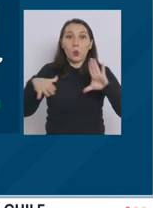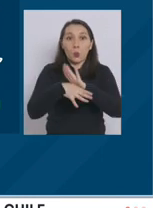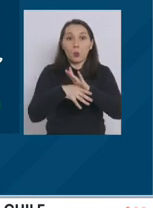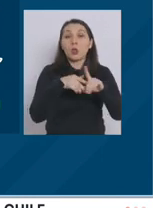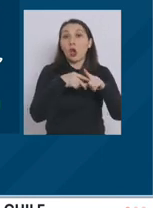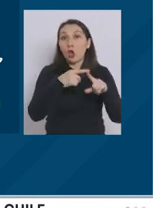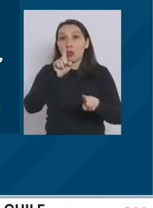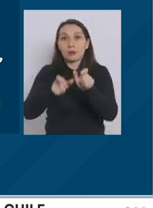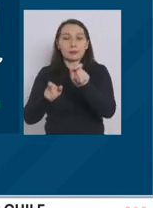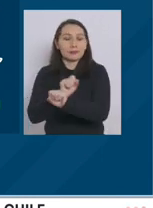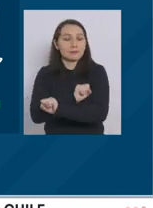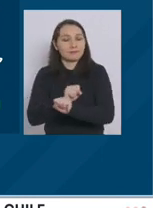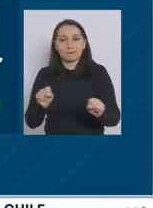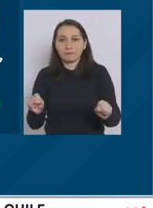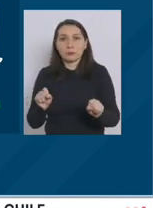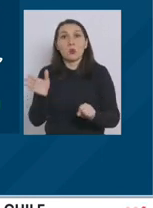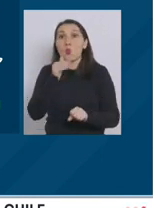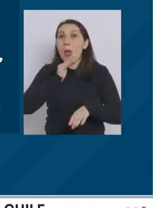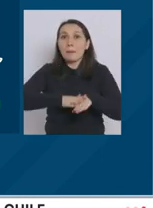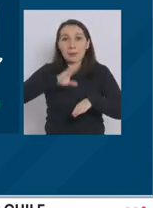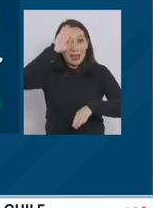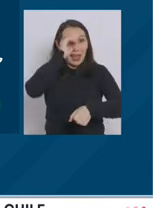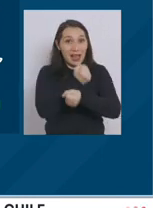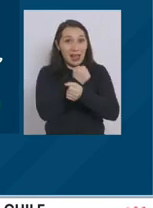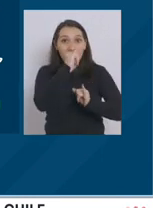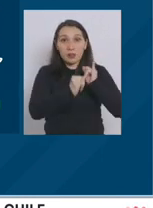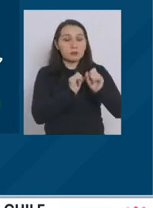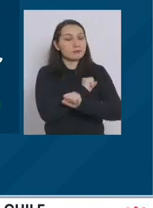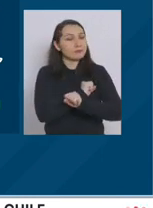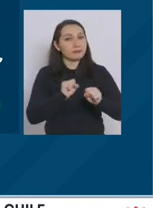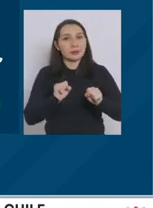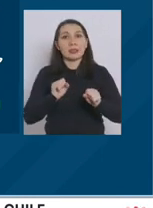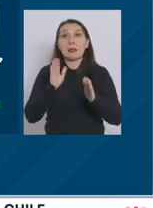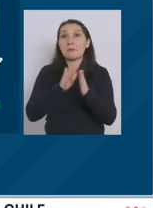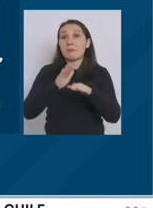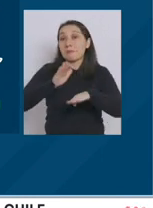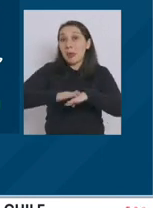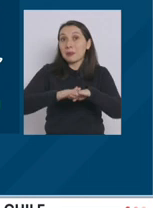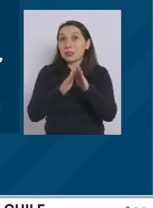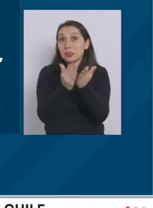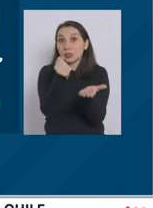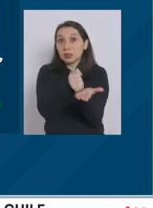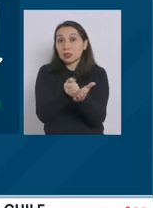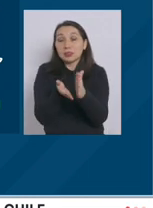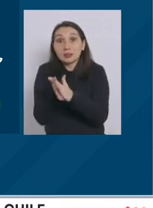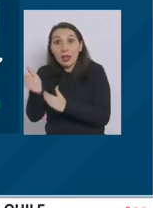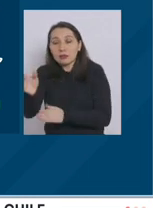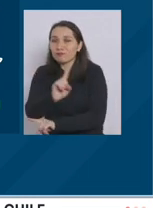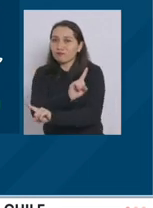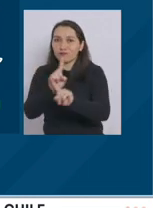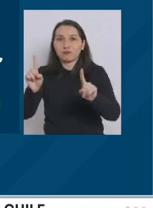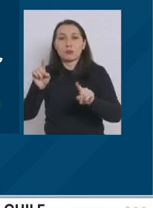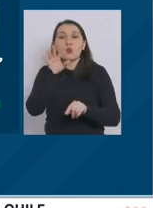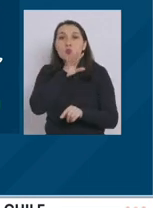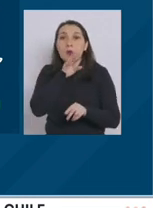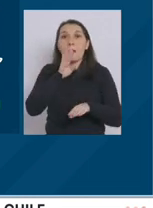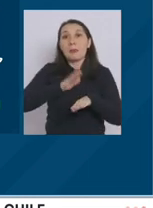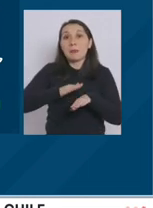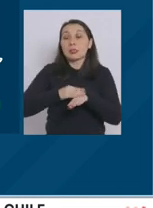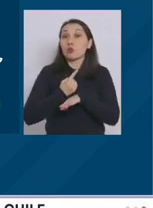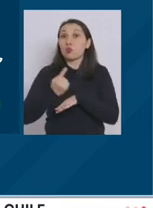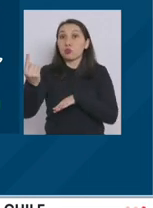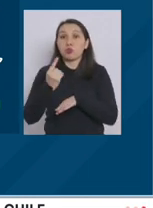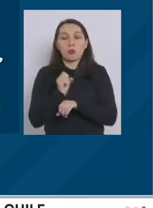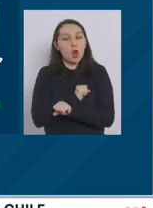personas. No podrán obtener permiso comisaría virtual ni pasaporte sanitario y no podrán hacer uso de su pase de